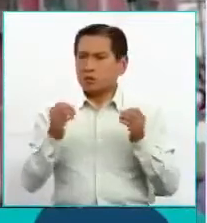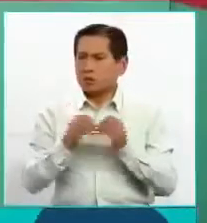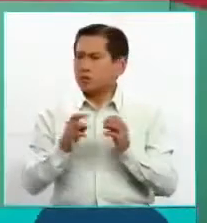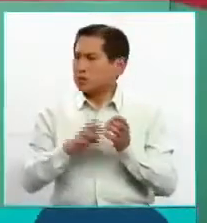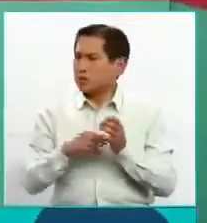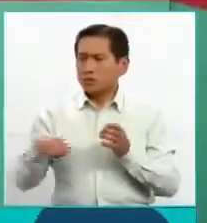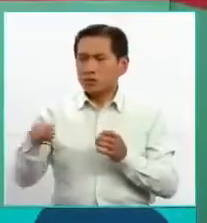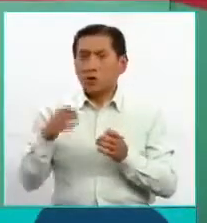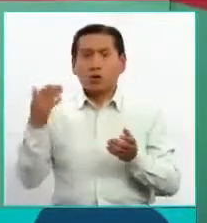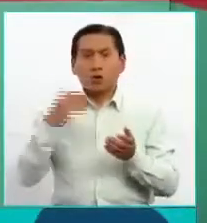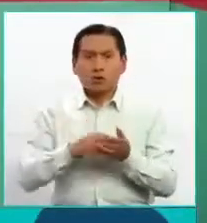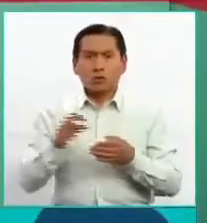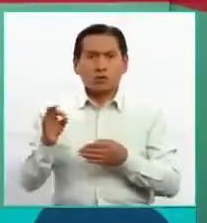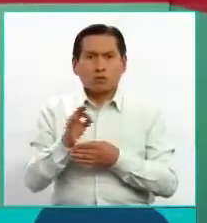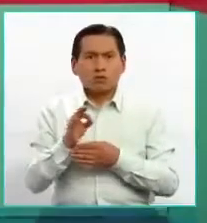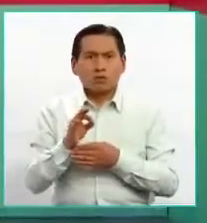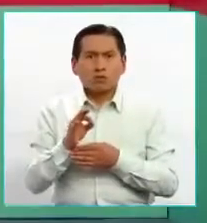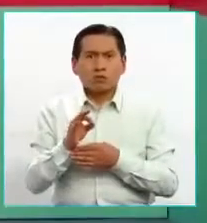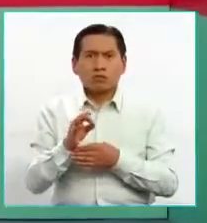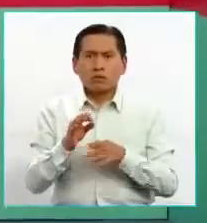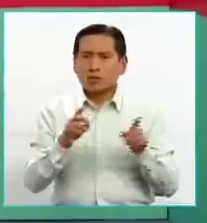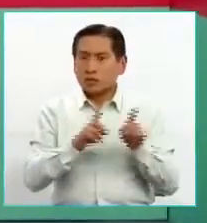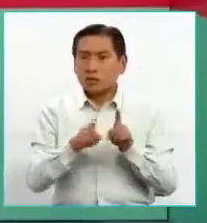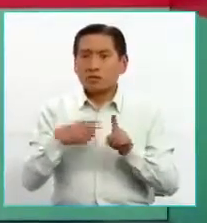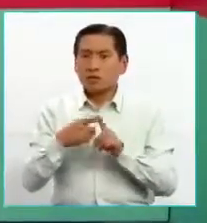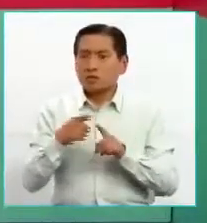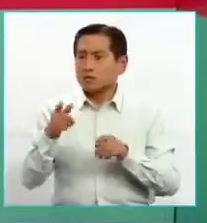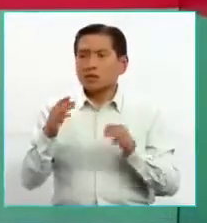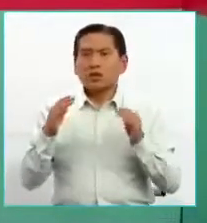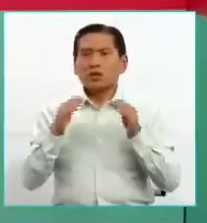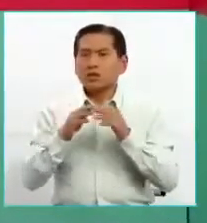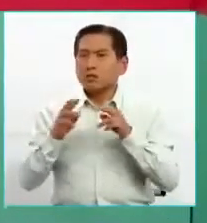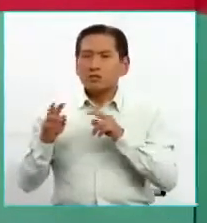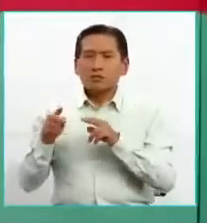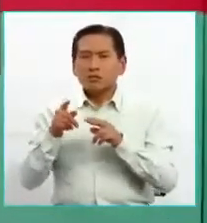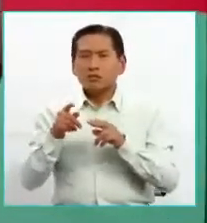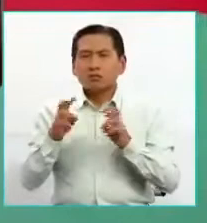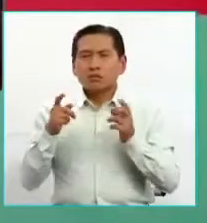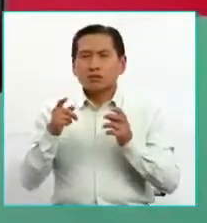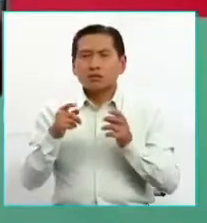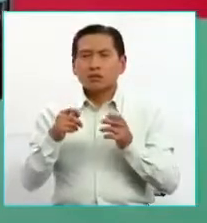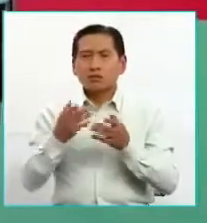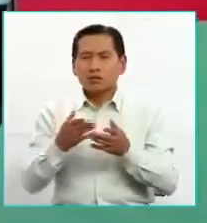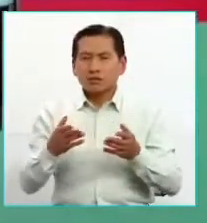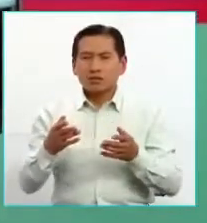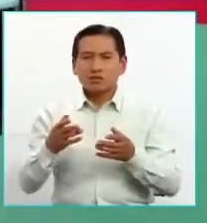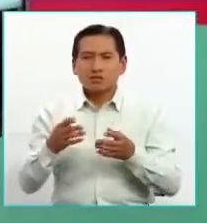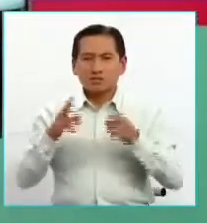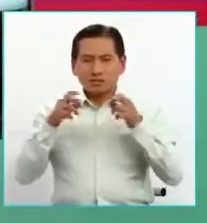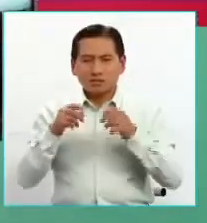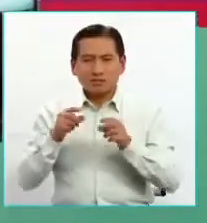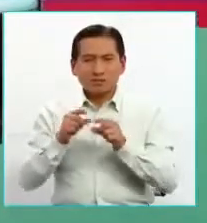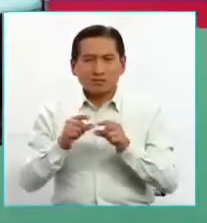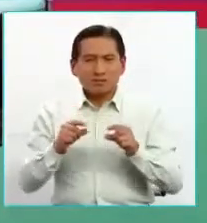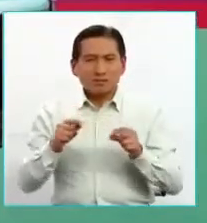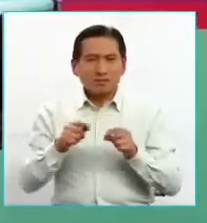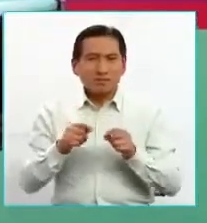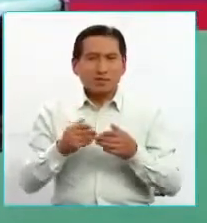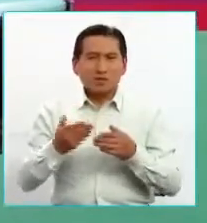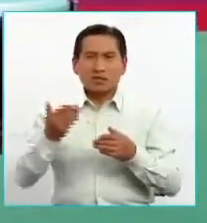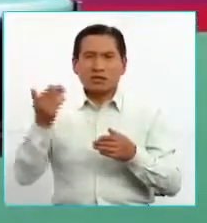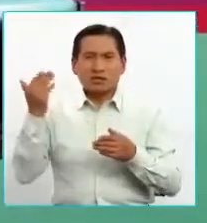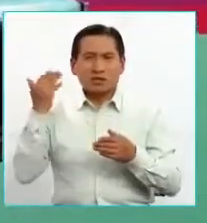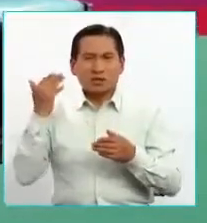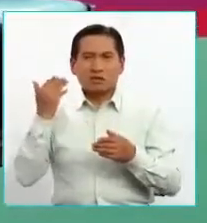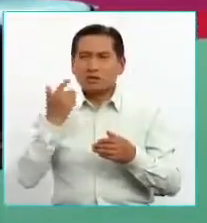están poniendo nuevamente en funcionamiento, como de igual forma sucede con el museo del tema de arqueología, por ejemplo, que ya evidentemente usted ha hecho, creo que